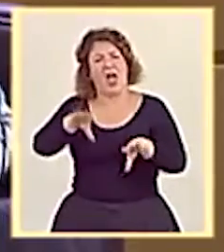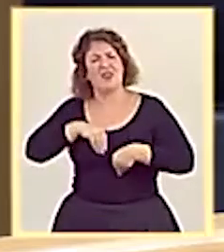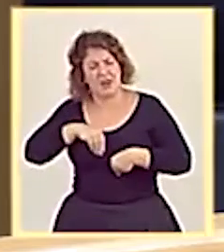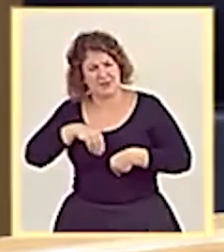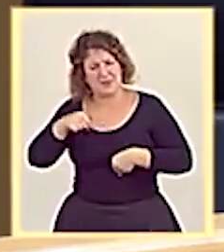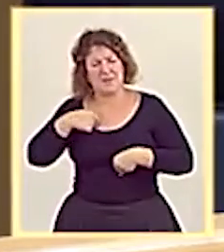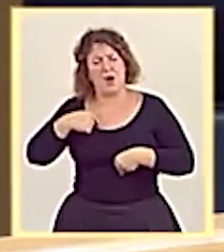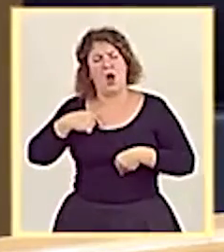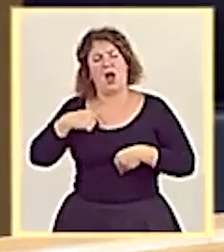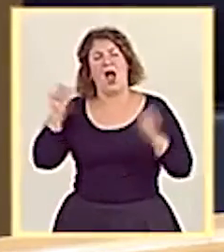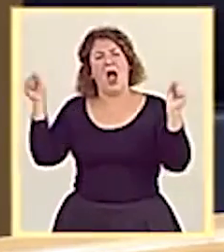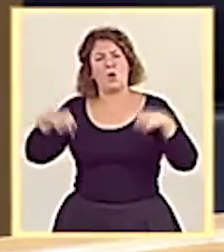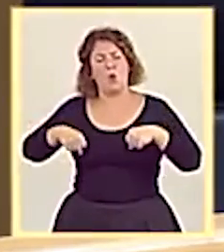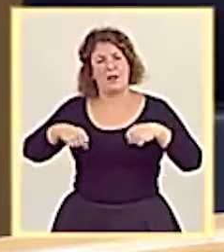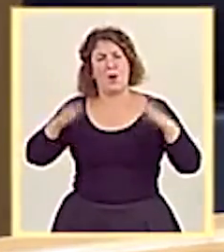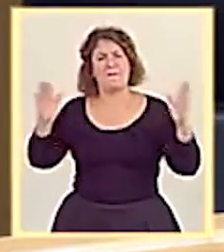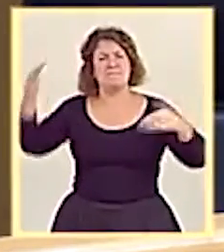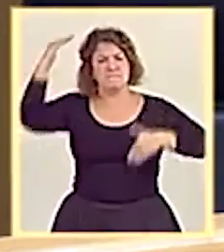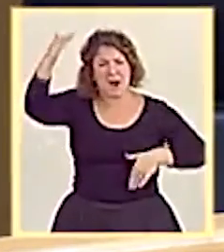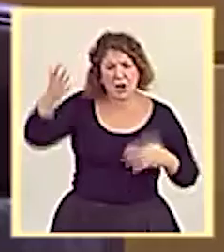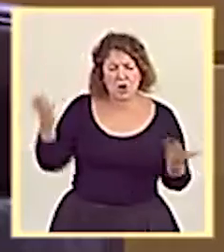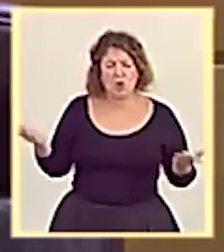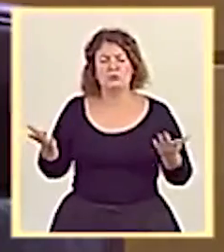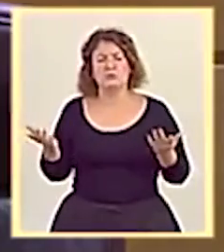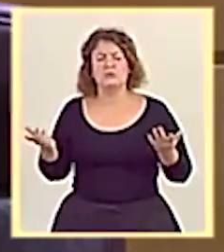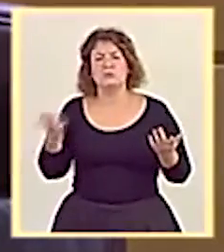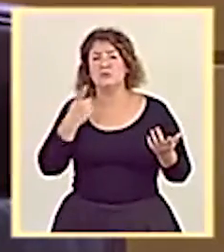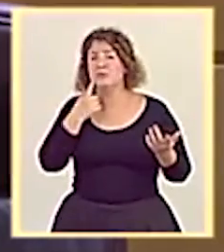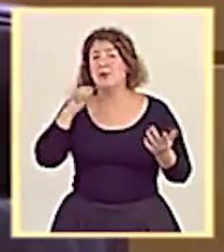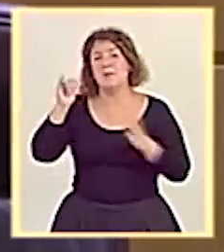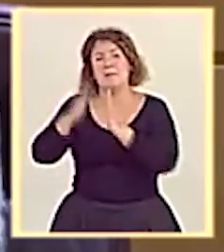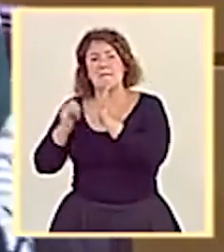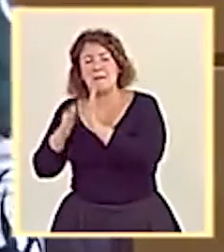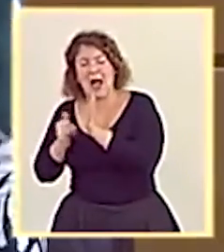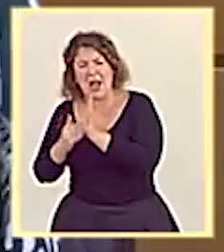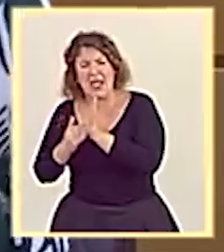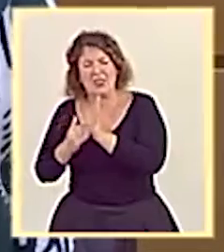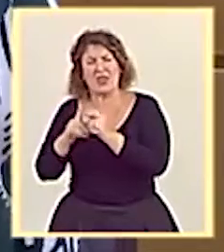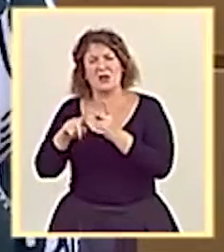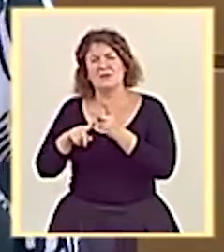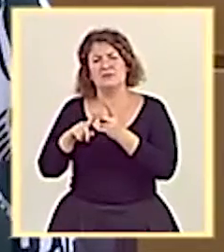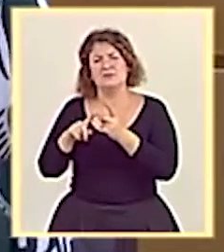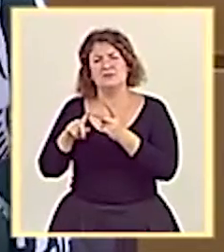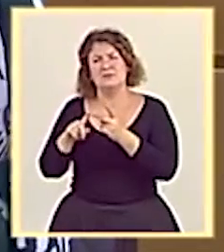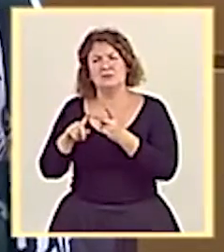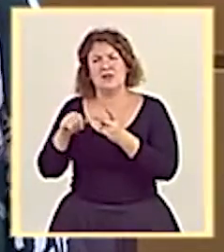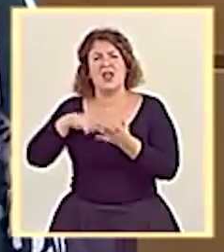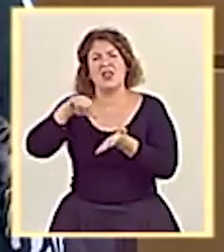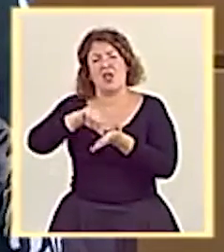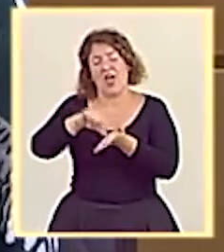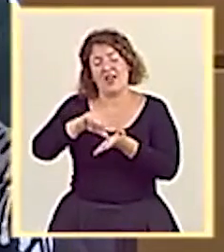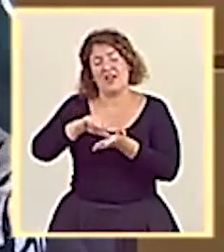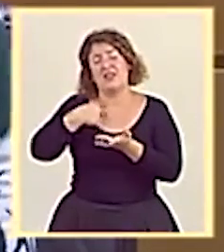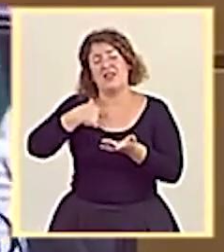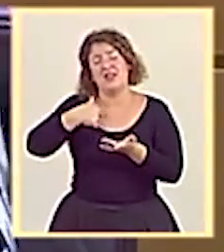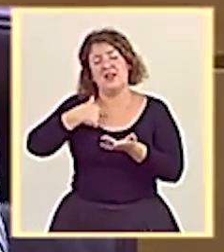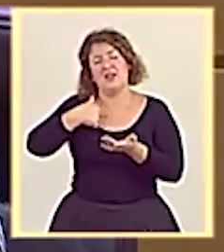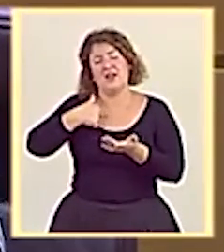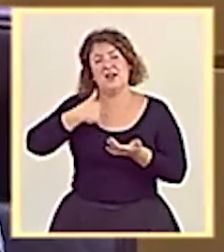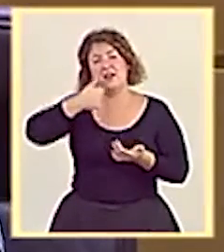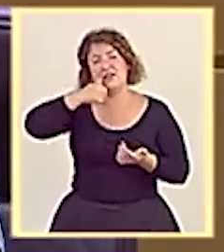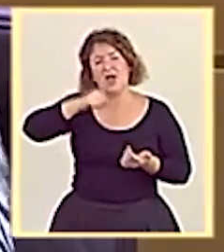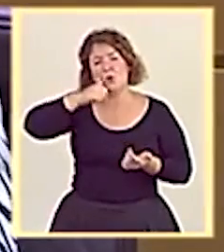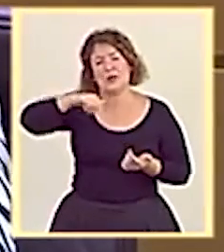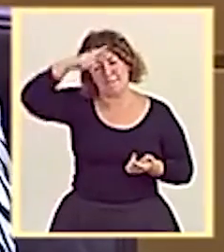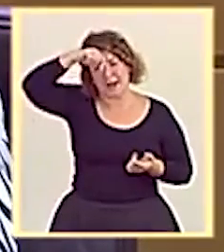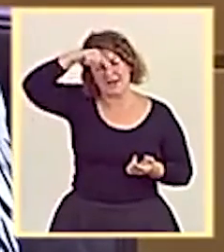marco. Se adherieron todas las comunidades autónomas menos Valencia, incluyendo también a las ciudades autónomas de Ceuta y Melilla,